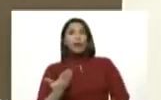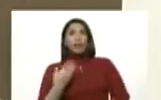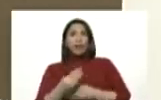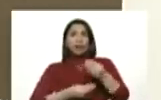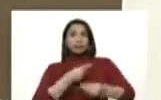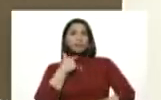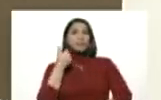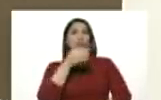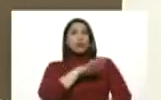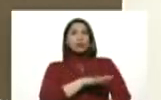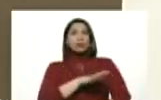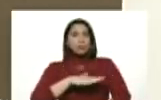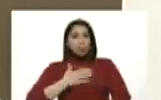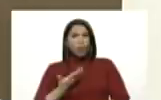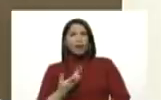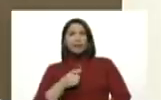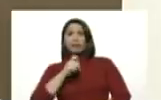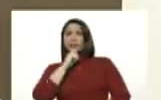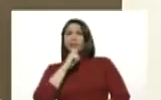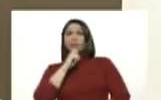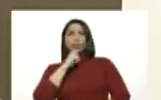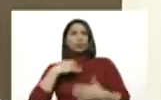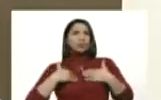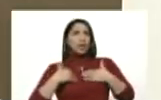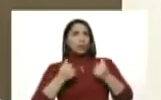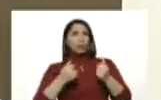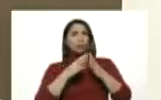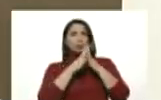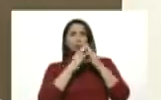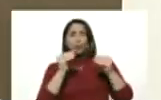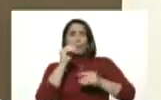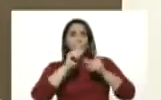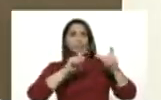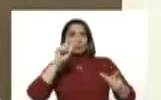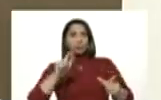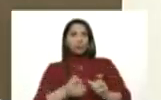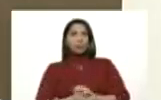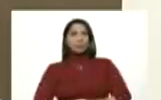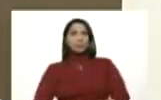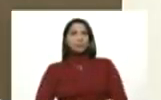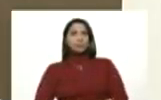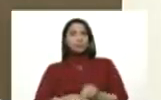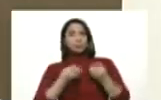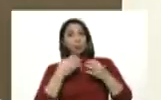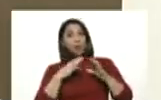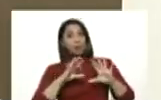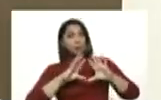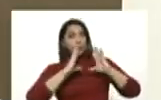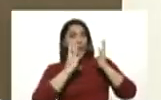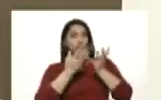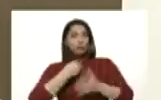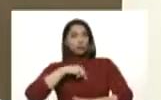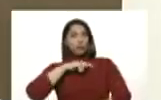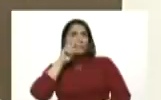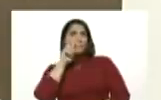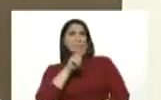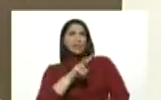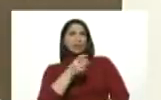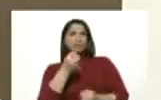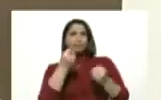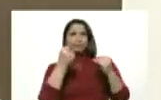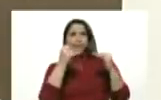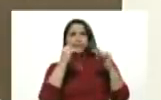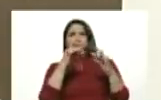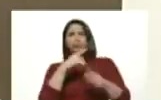muerte, puede complicar la salud a todas las personas. Bueno, en el mundo hemos visto la cantidad